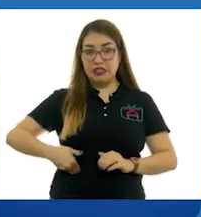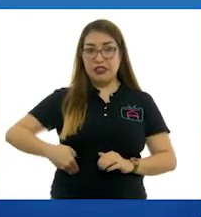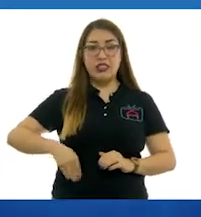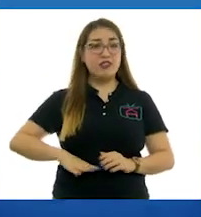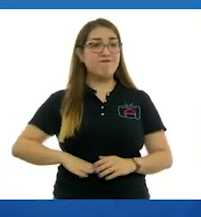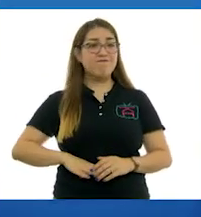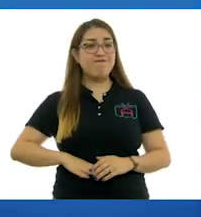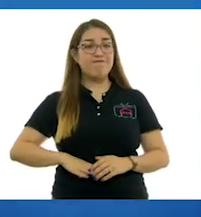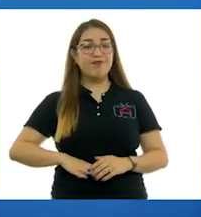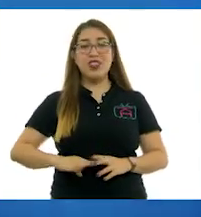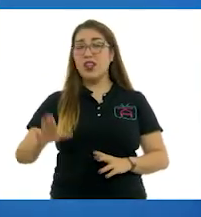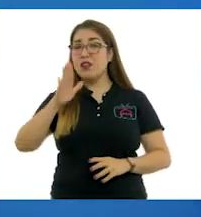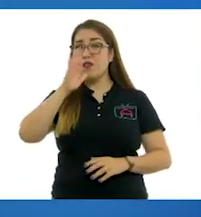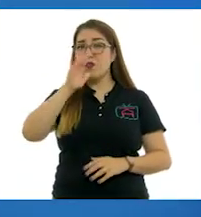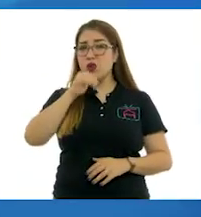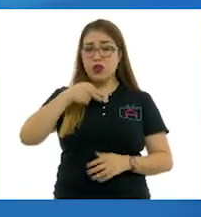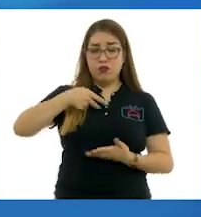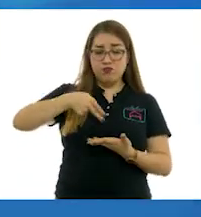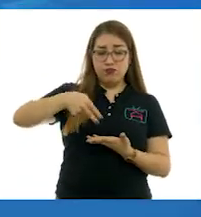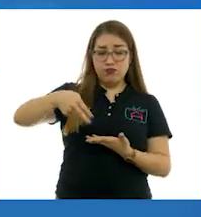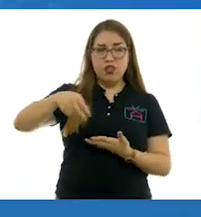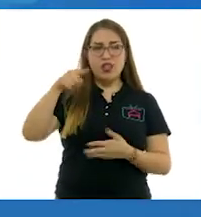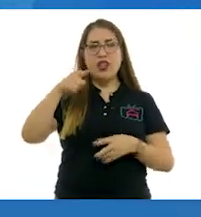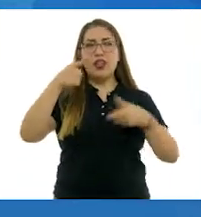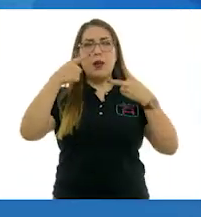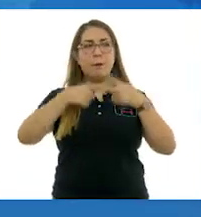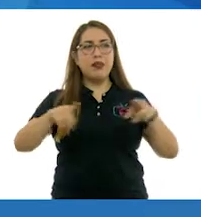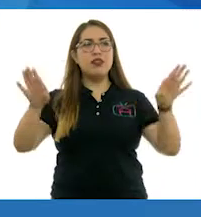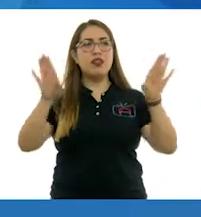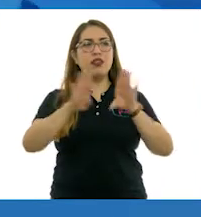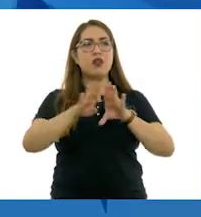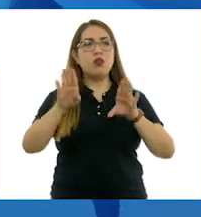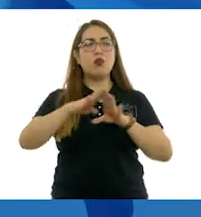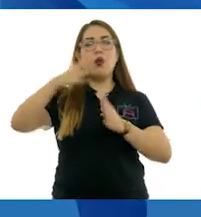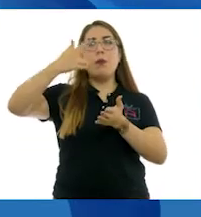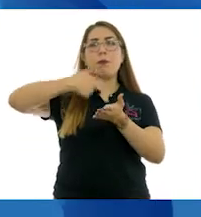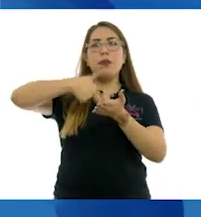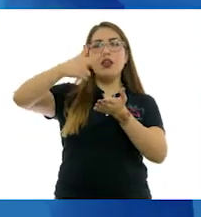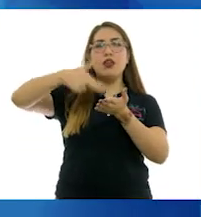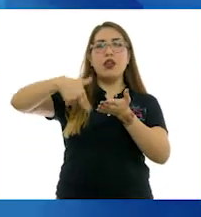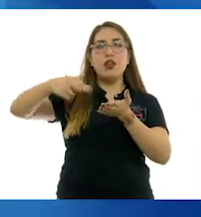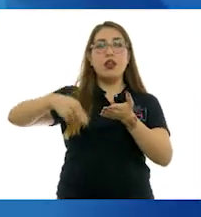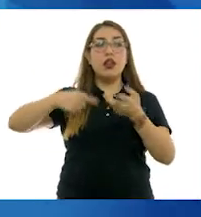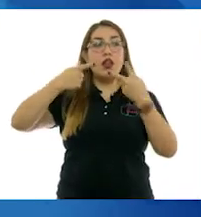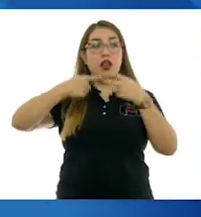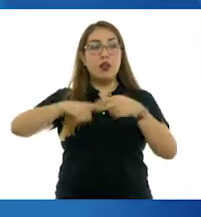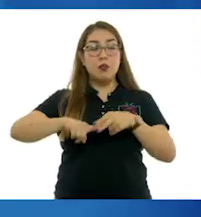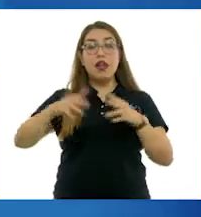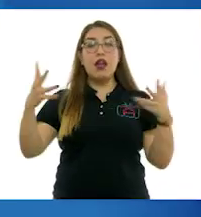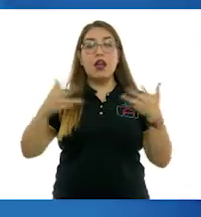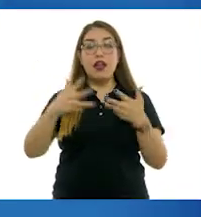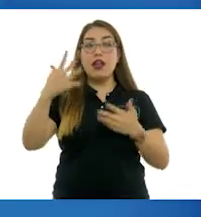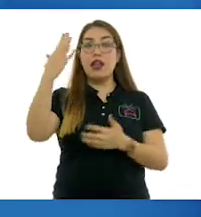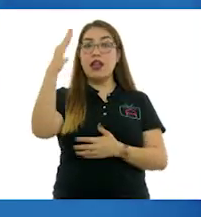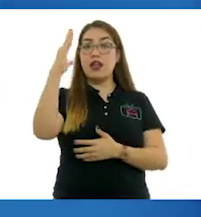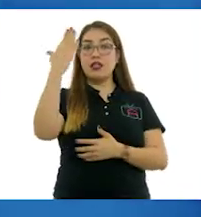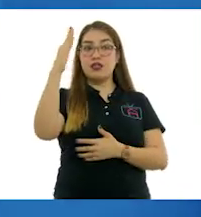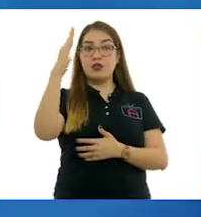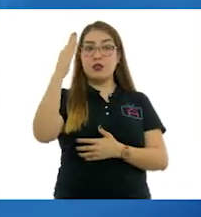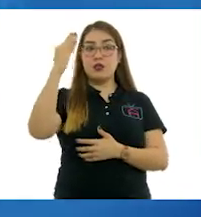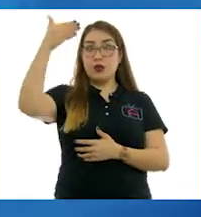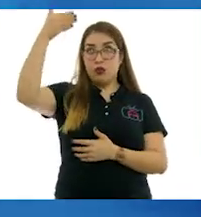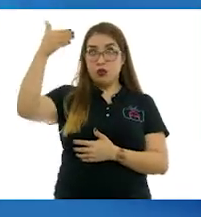incorporarse comenzó a pintar tomándose a ella misma como modelo principal. Le colocaron un espejo bajo el